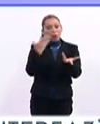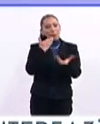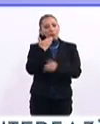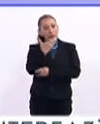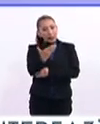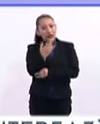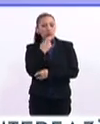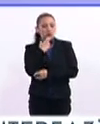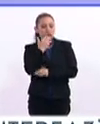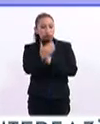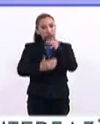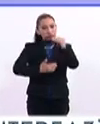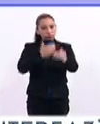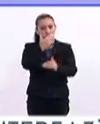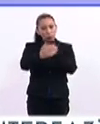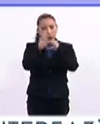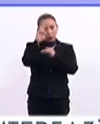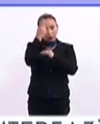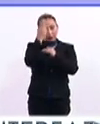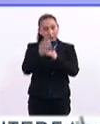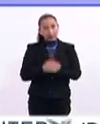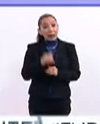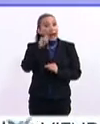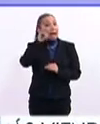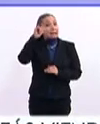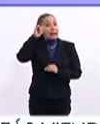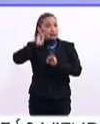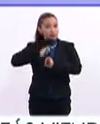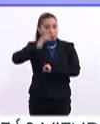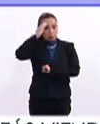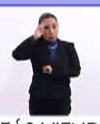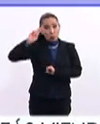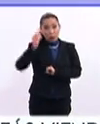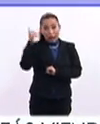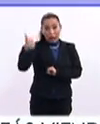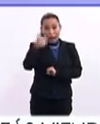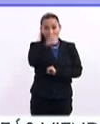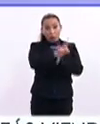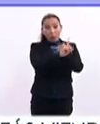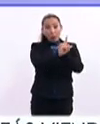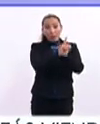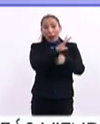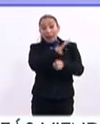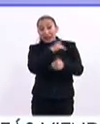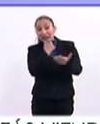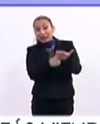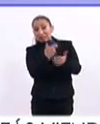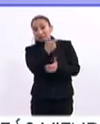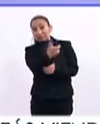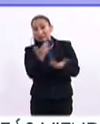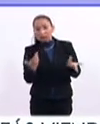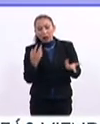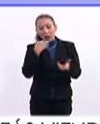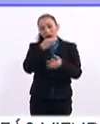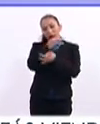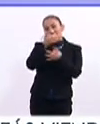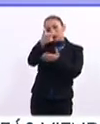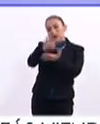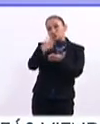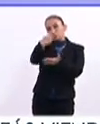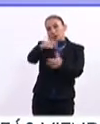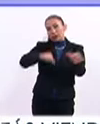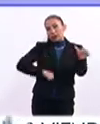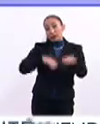buen funcionamiento de las universidades. Ayer los rectores de las universidades con problemas estructurales precisamente iron a conocer las